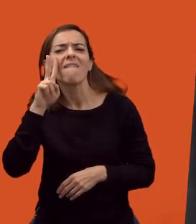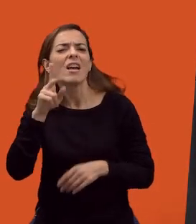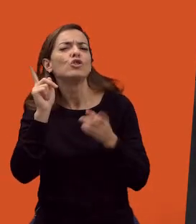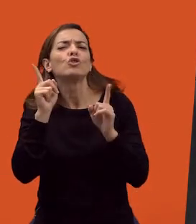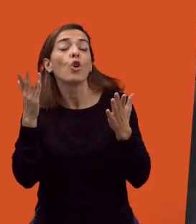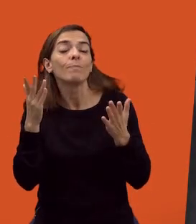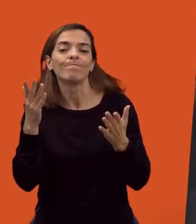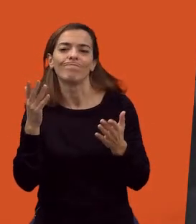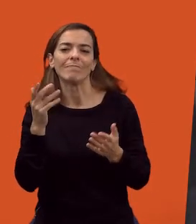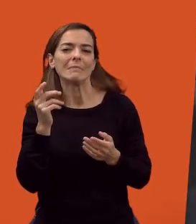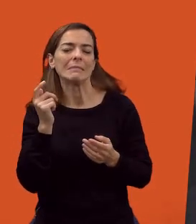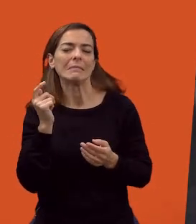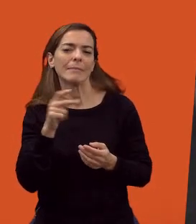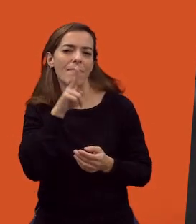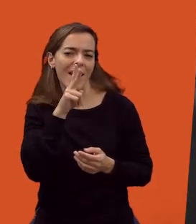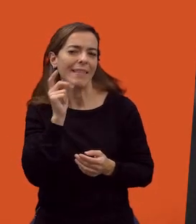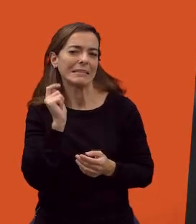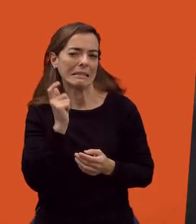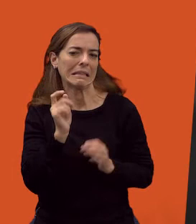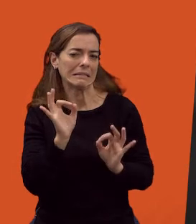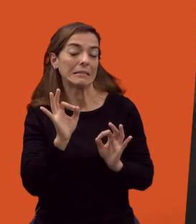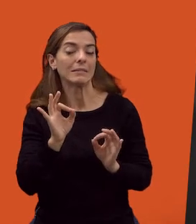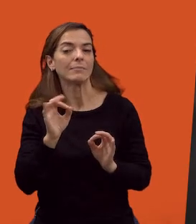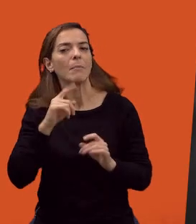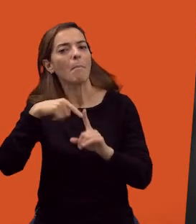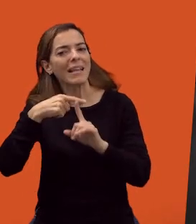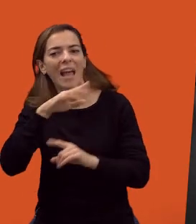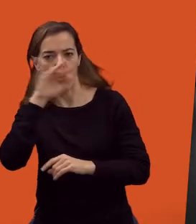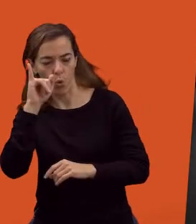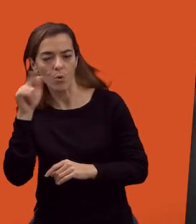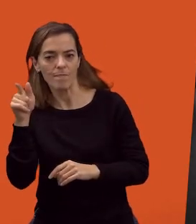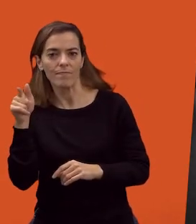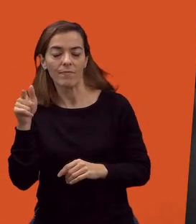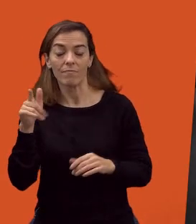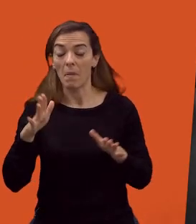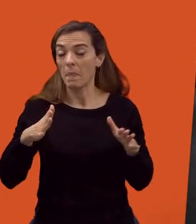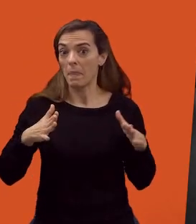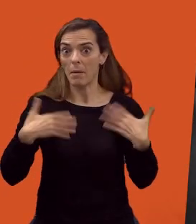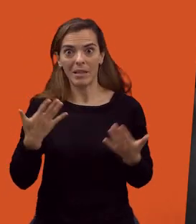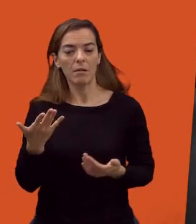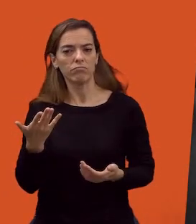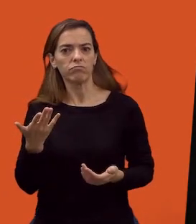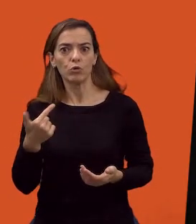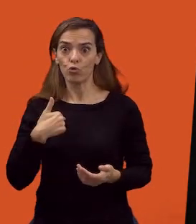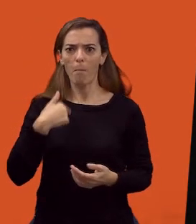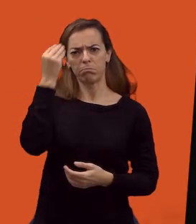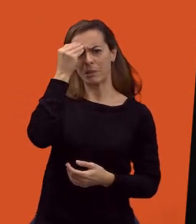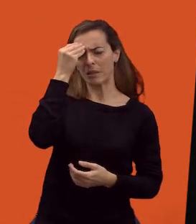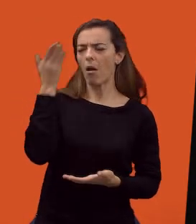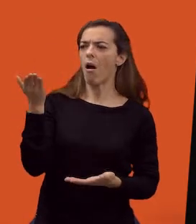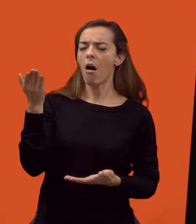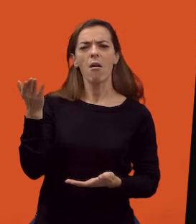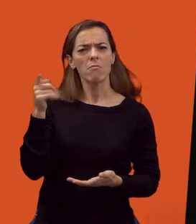sobre todo, los verdes y los azules, y de repente, o sea, pensé cómo el color, de